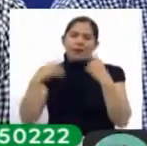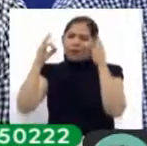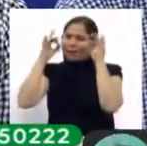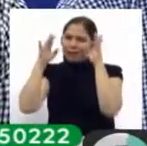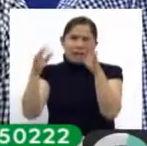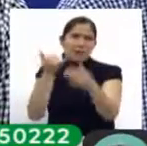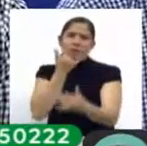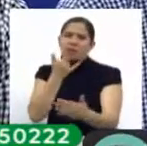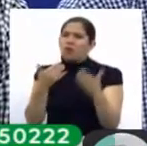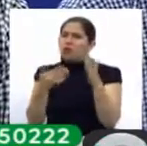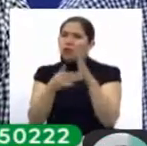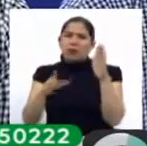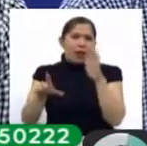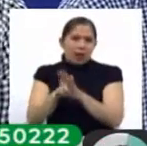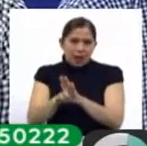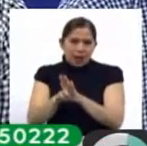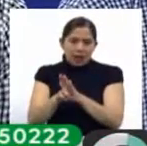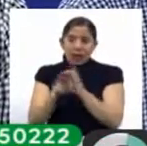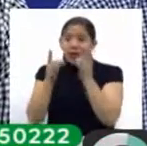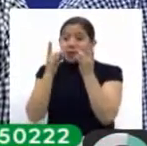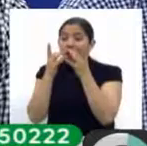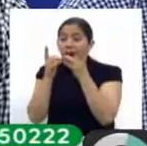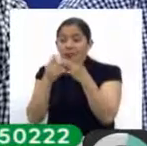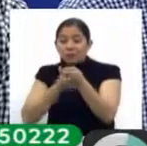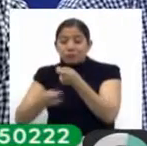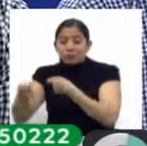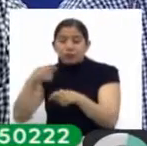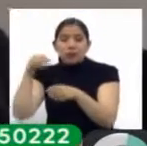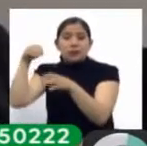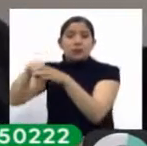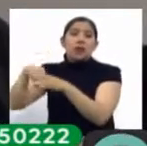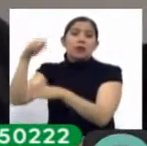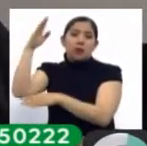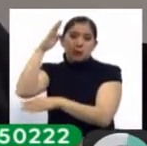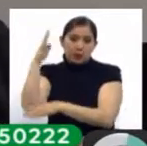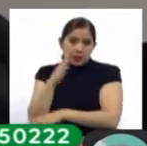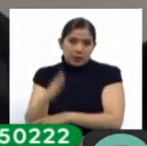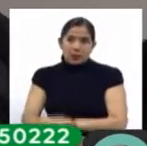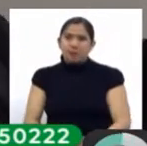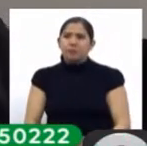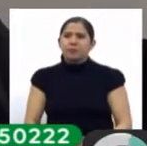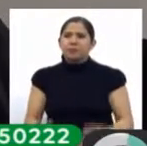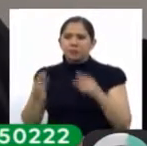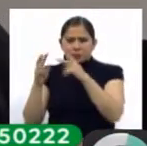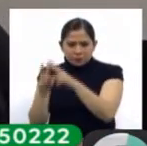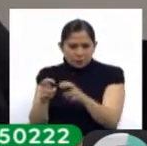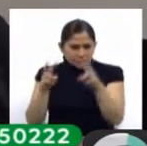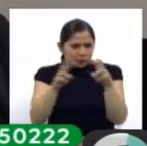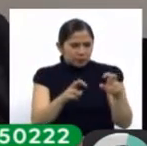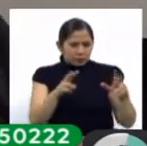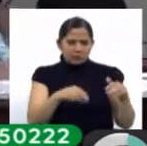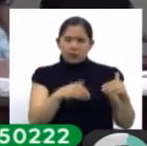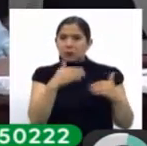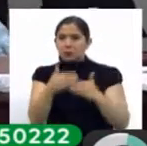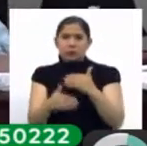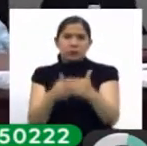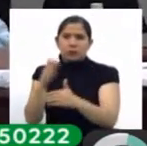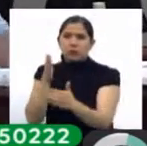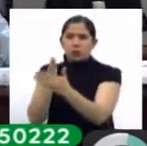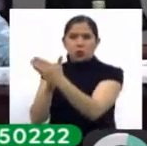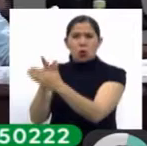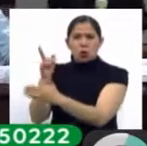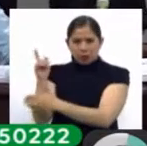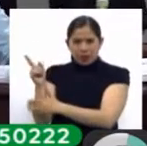que ha cometido en jurisdicción brasileña. Los avances de las investigaciones dentro de los procesos que le siguen